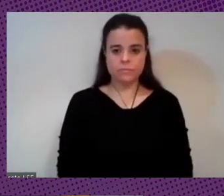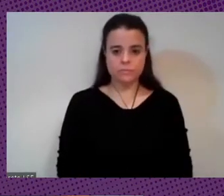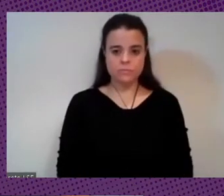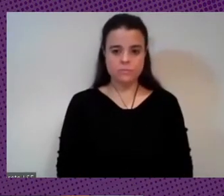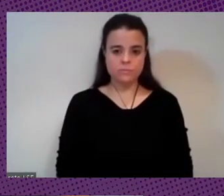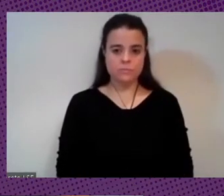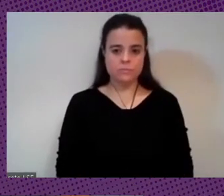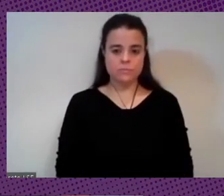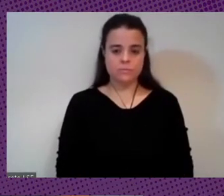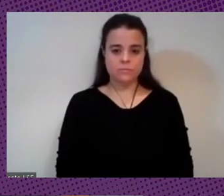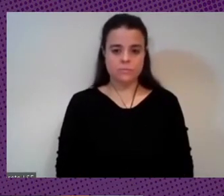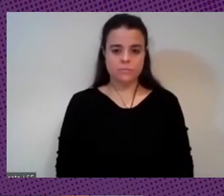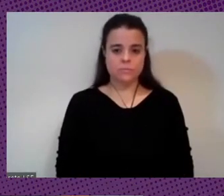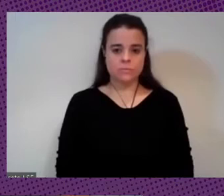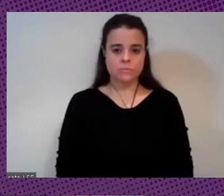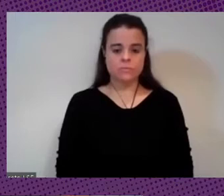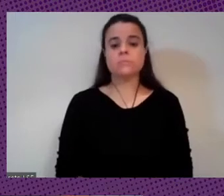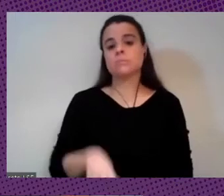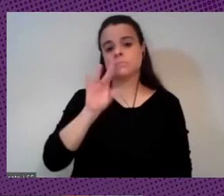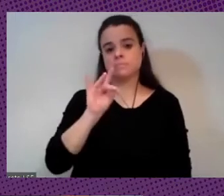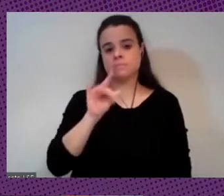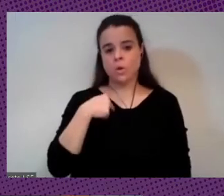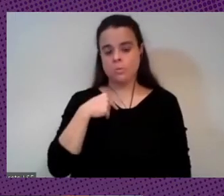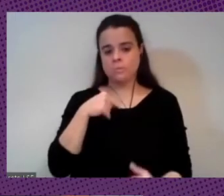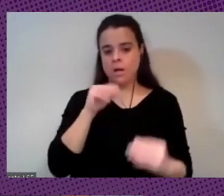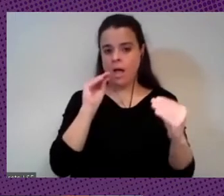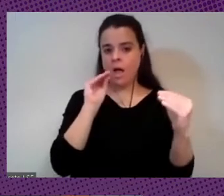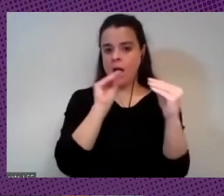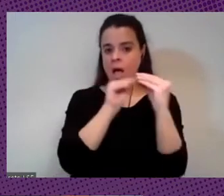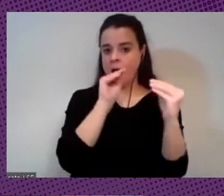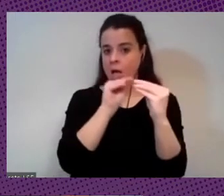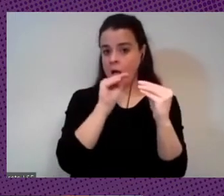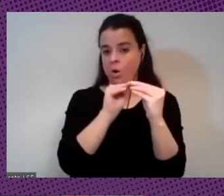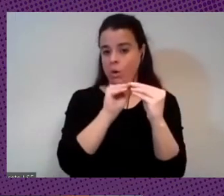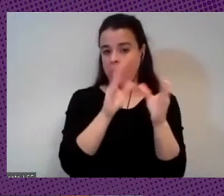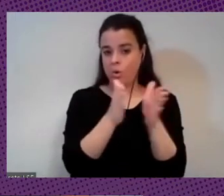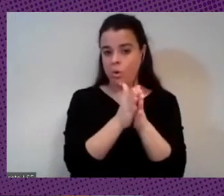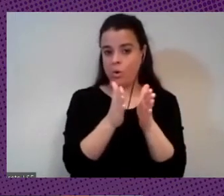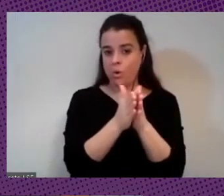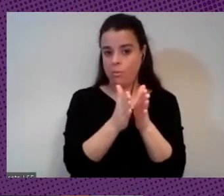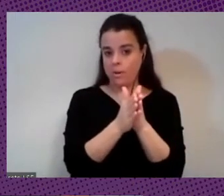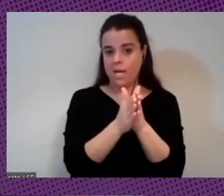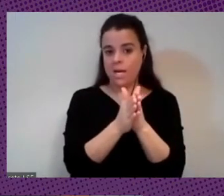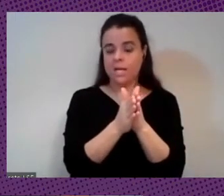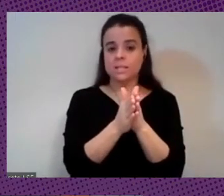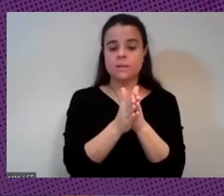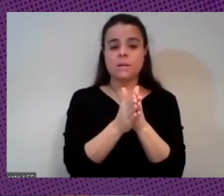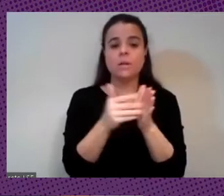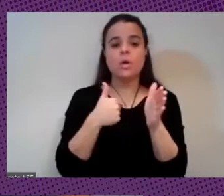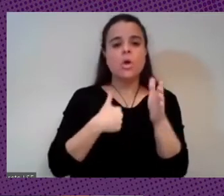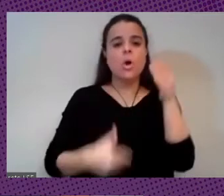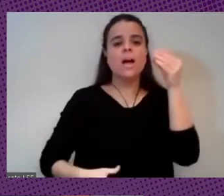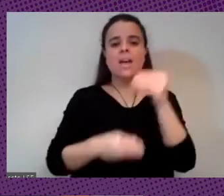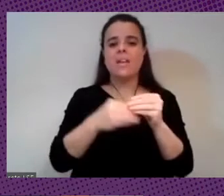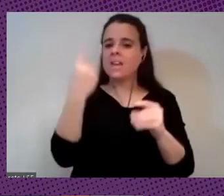Bueno sí estoy de acuerdo con todo lo que han dicho mis compañeras añadiría una cosa